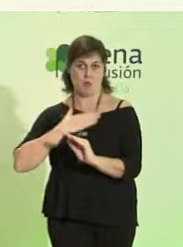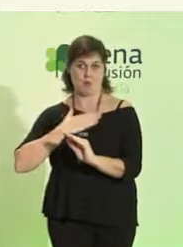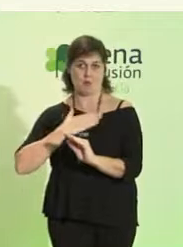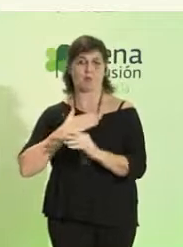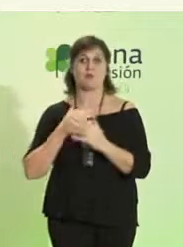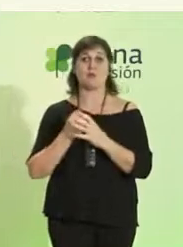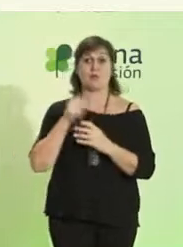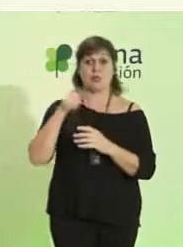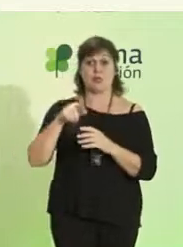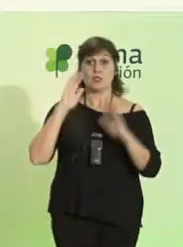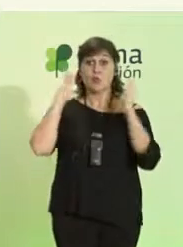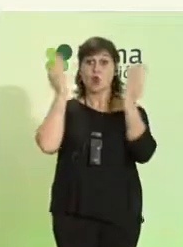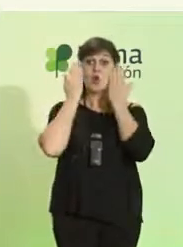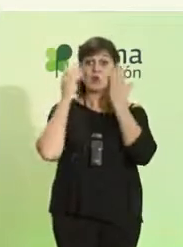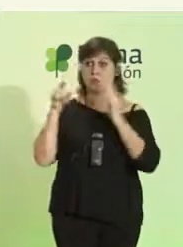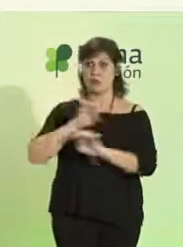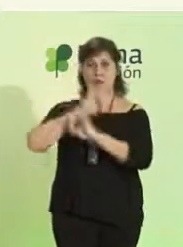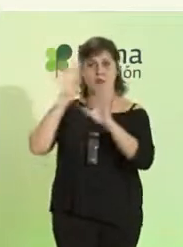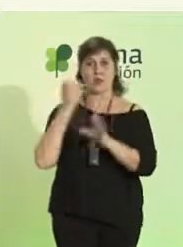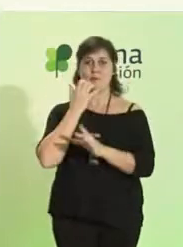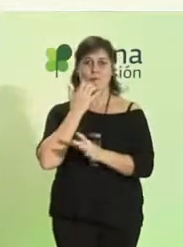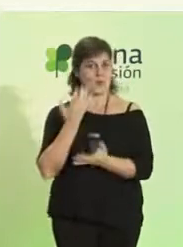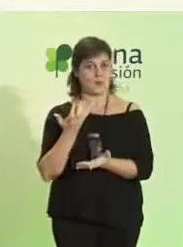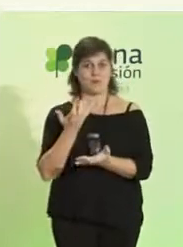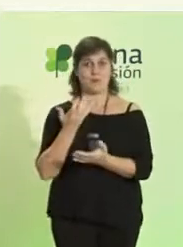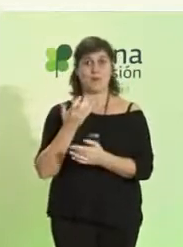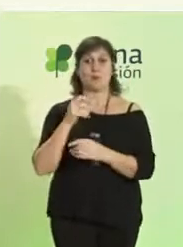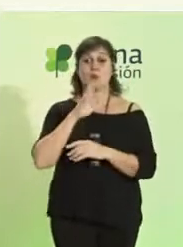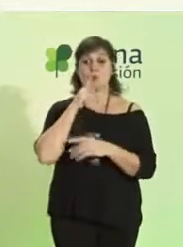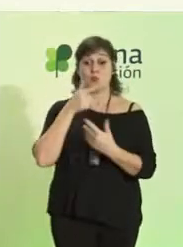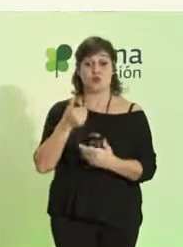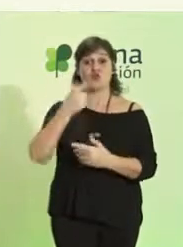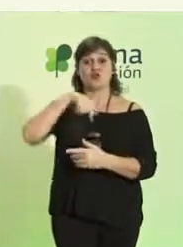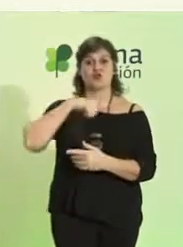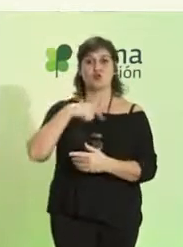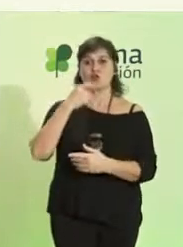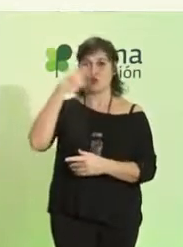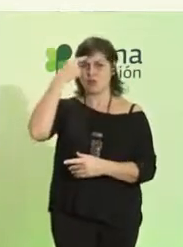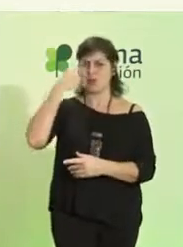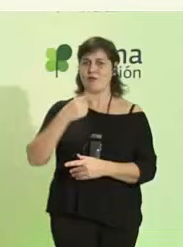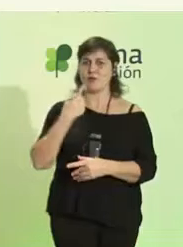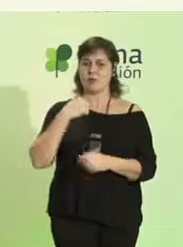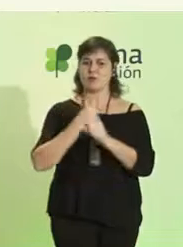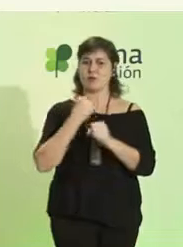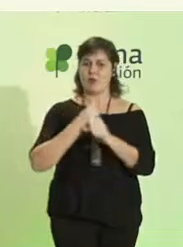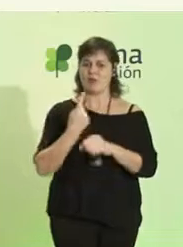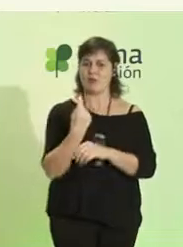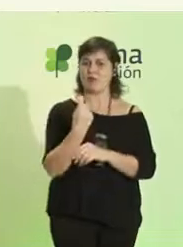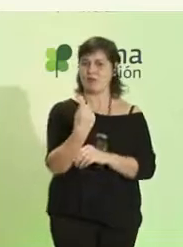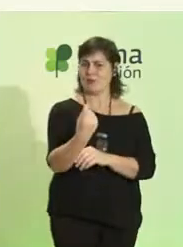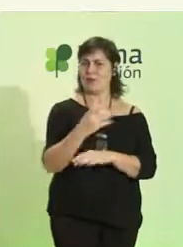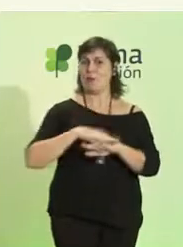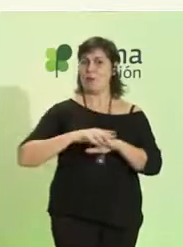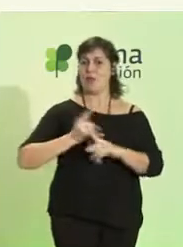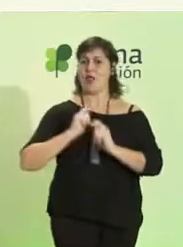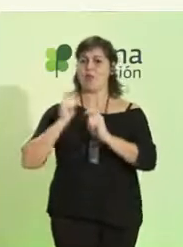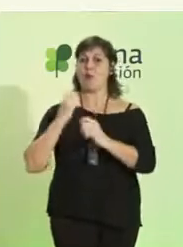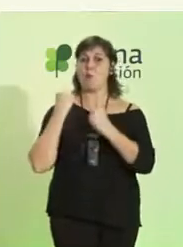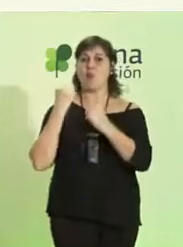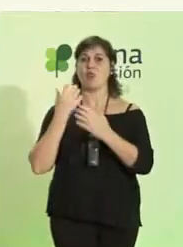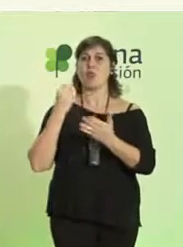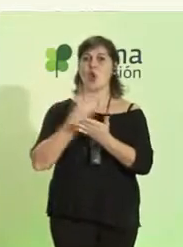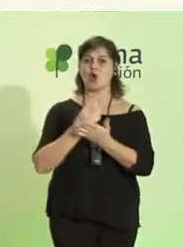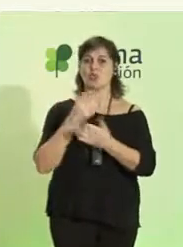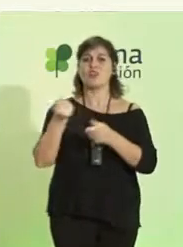Congreso es un claro ejemplo de ello. Por ello, también, somos conscientes del trabajo que nos queda por delante para devolver el poder y el